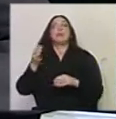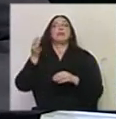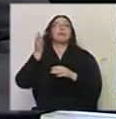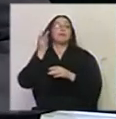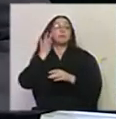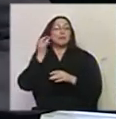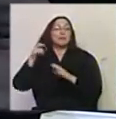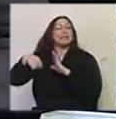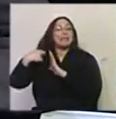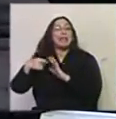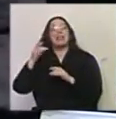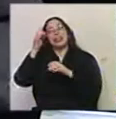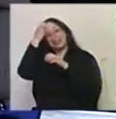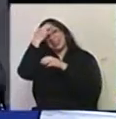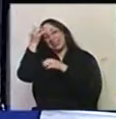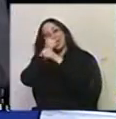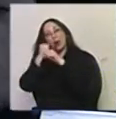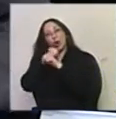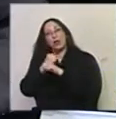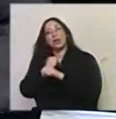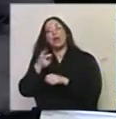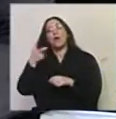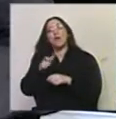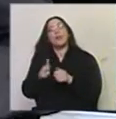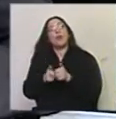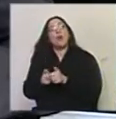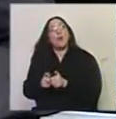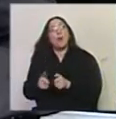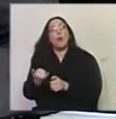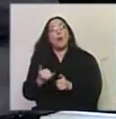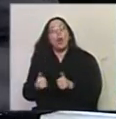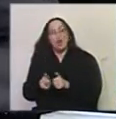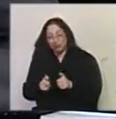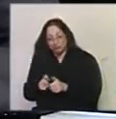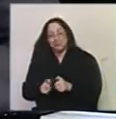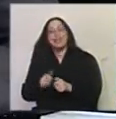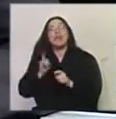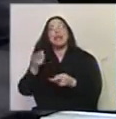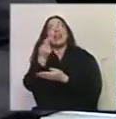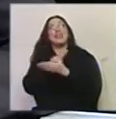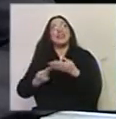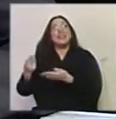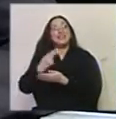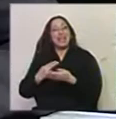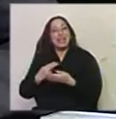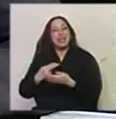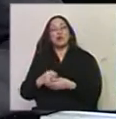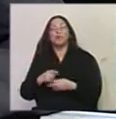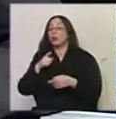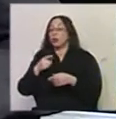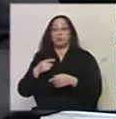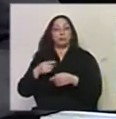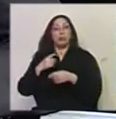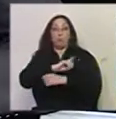también las tecnologías que se expresan a través de los videojuegos, también el diseño que tiene un potencial absolutamente extraordinario.